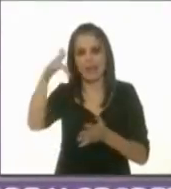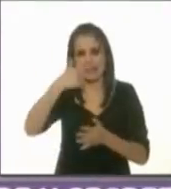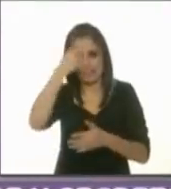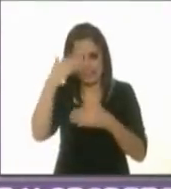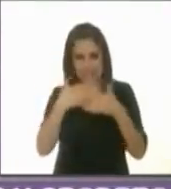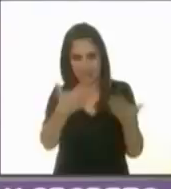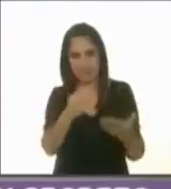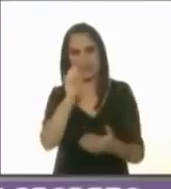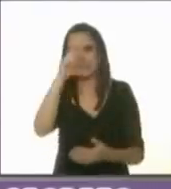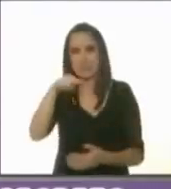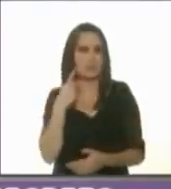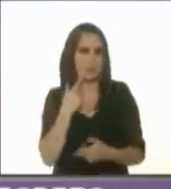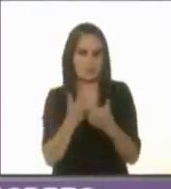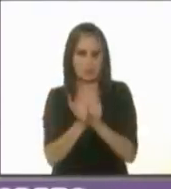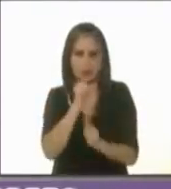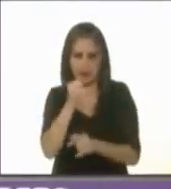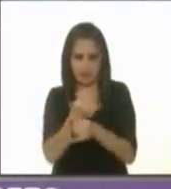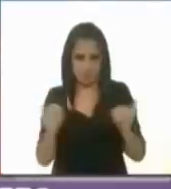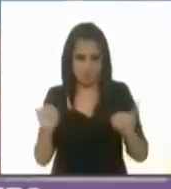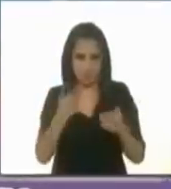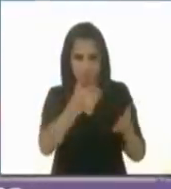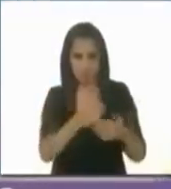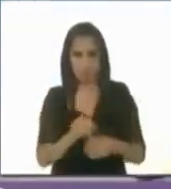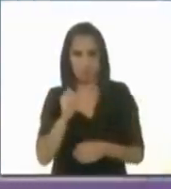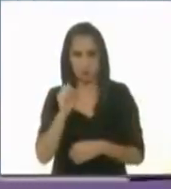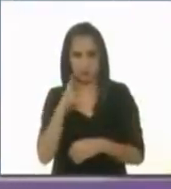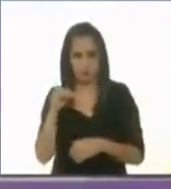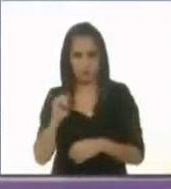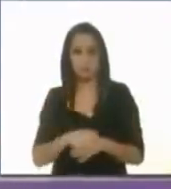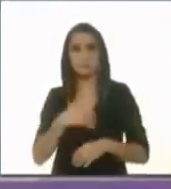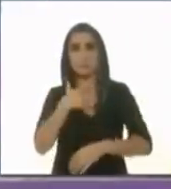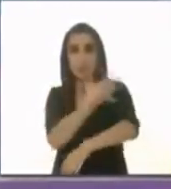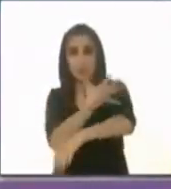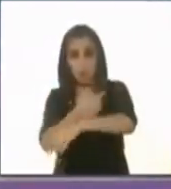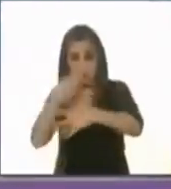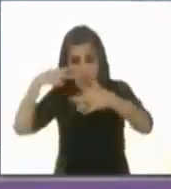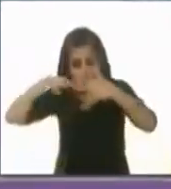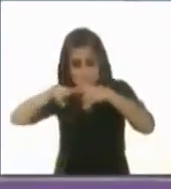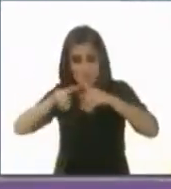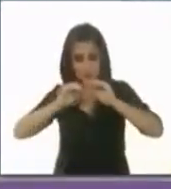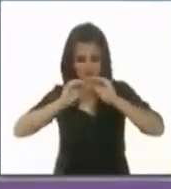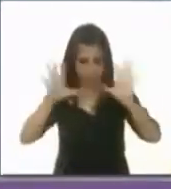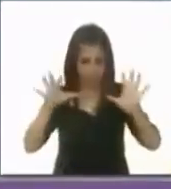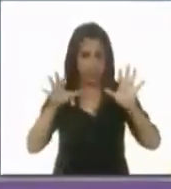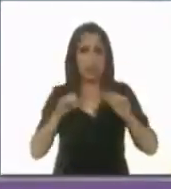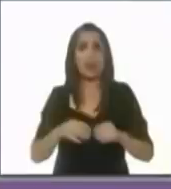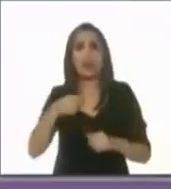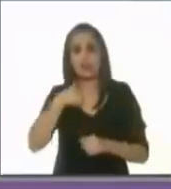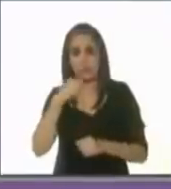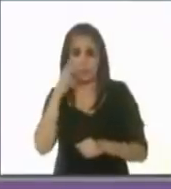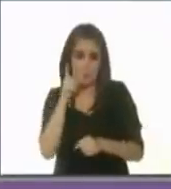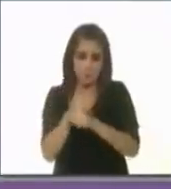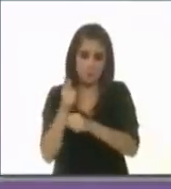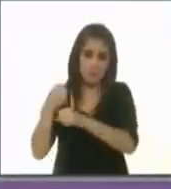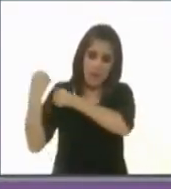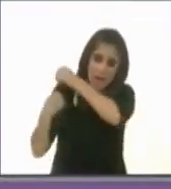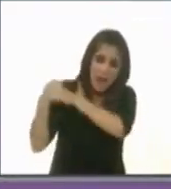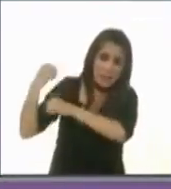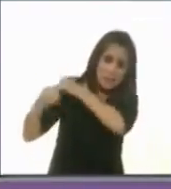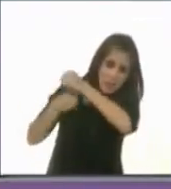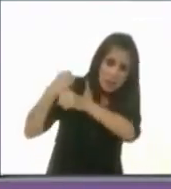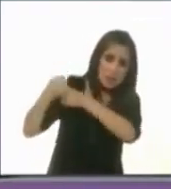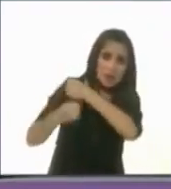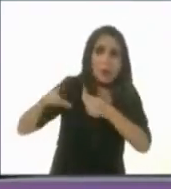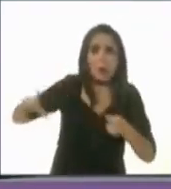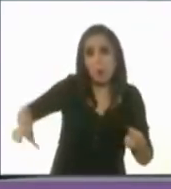partido, tiene el uso de la voz. Adelante. En cuestión de transparencia, pues nos hemos dado cuenta que durante muchos años ni